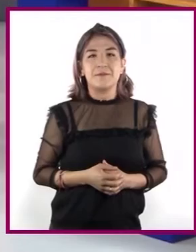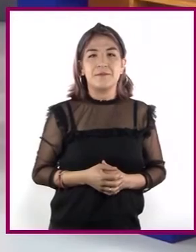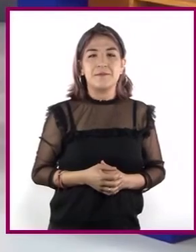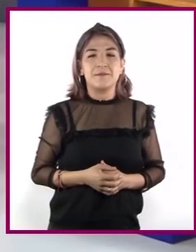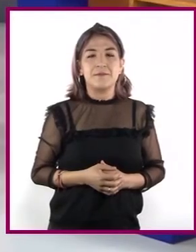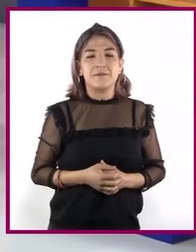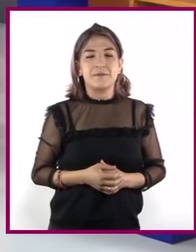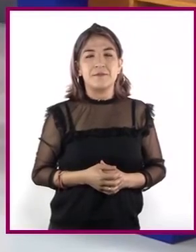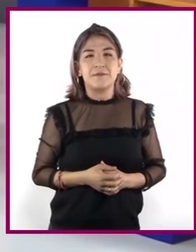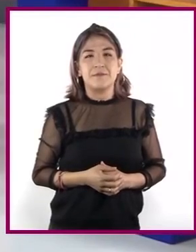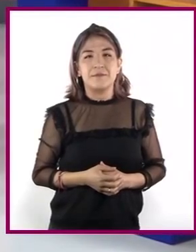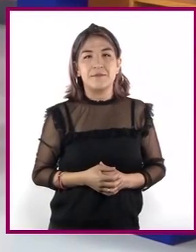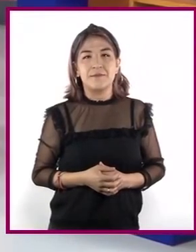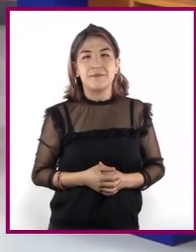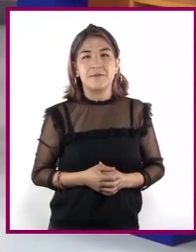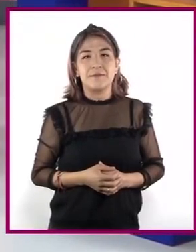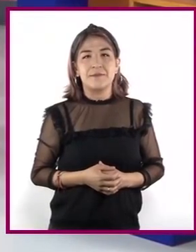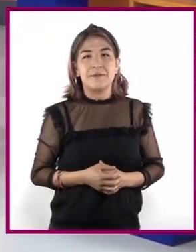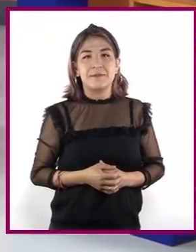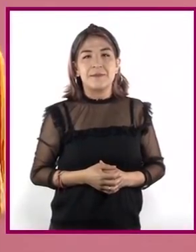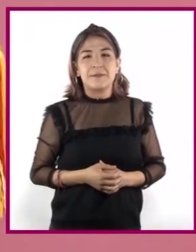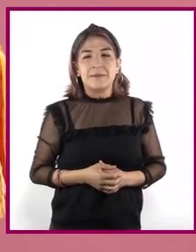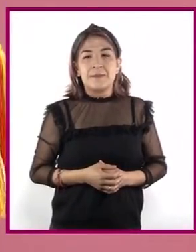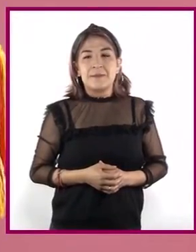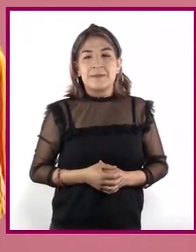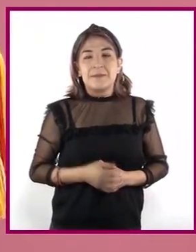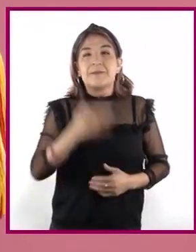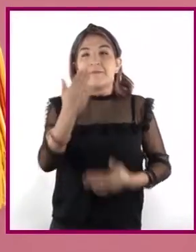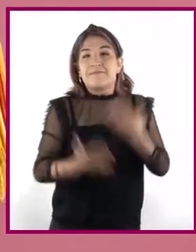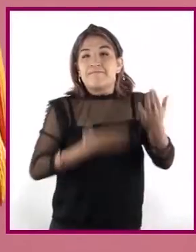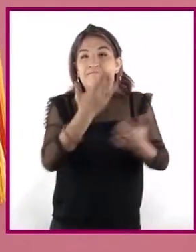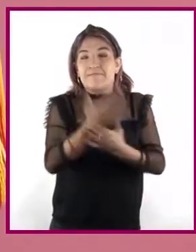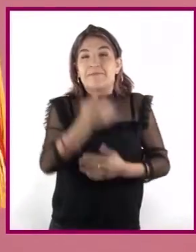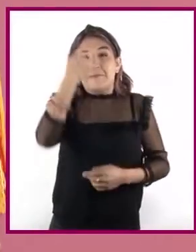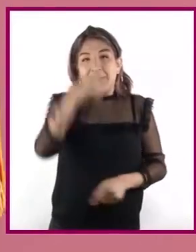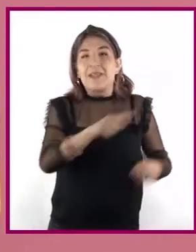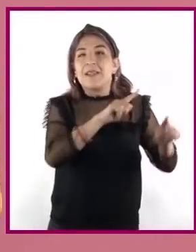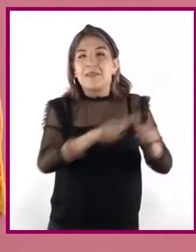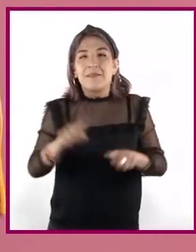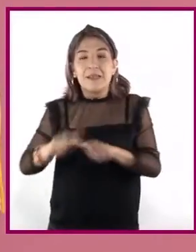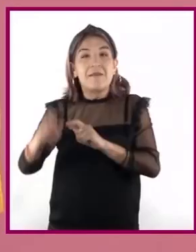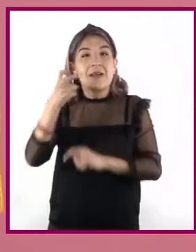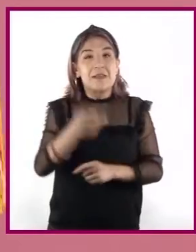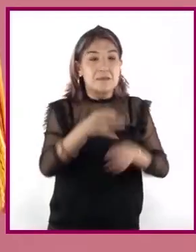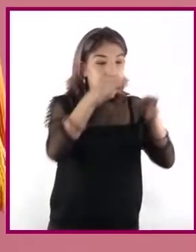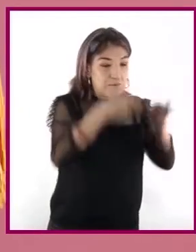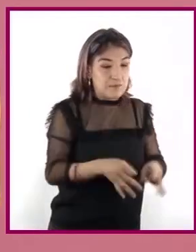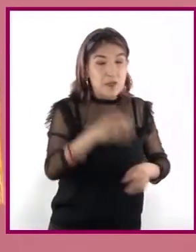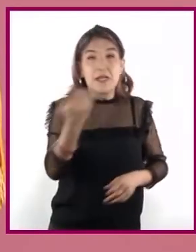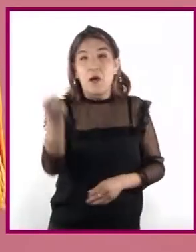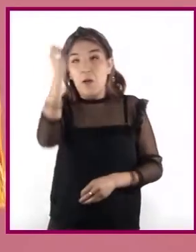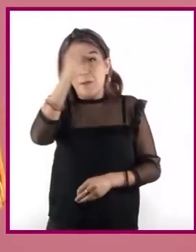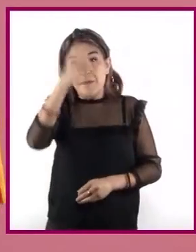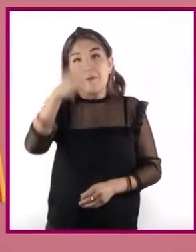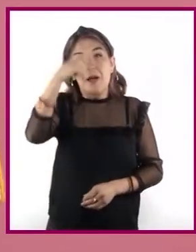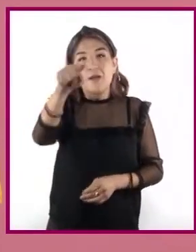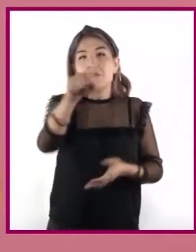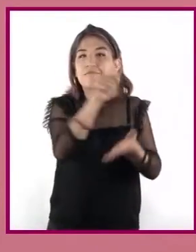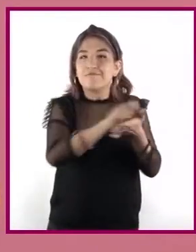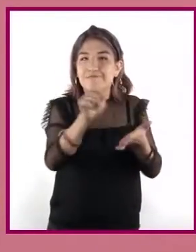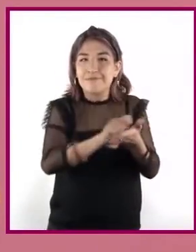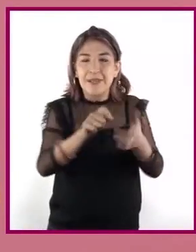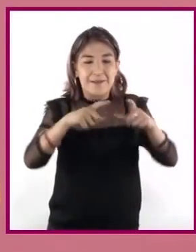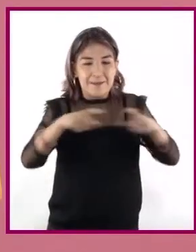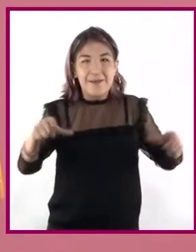basados en opiniones personales. Con el propósito de distinguir entre hechos y opiniones en la elaboración de